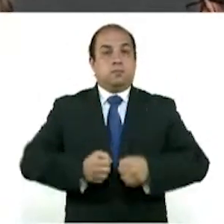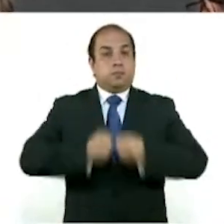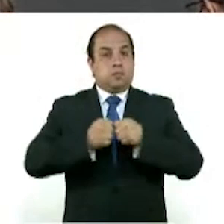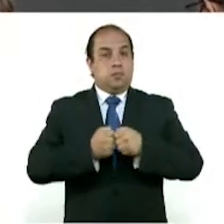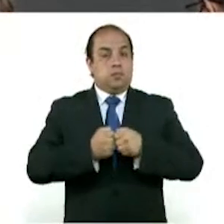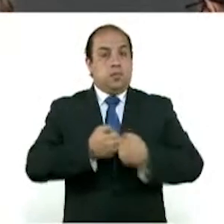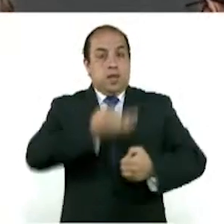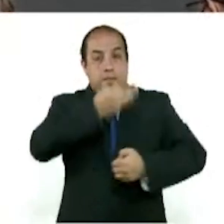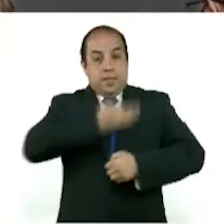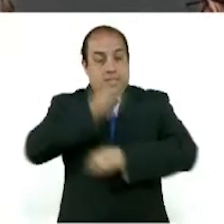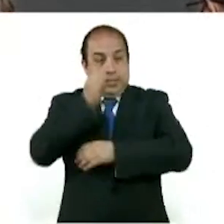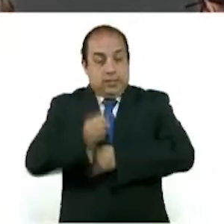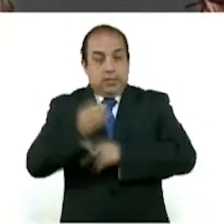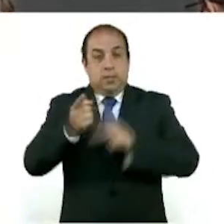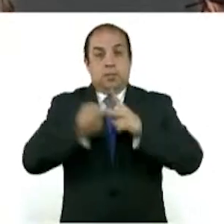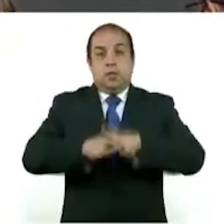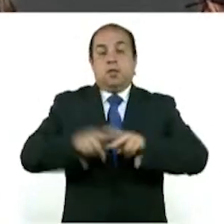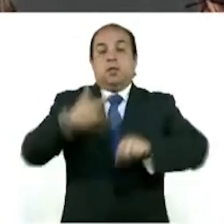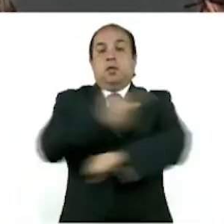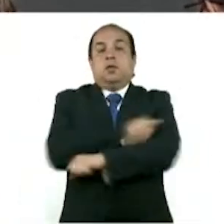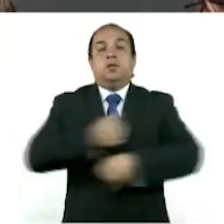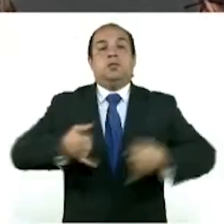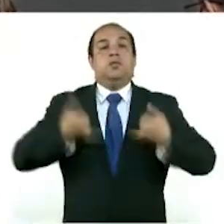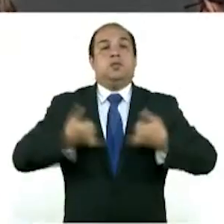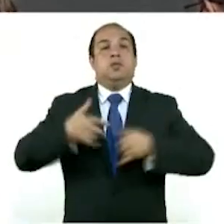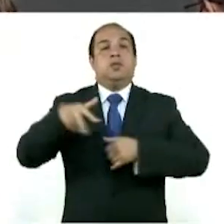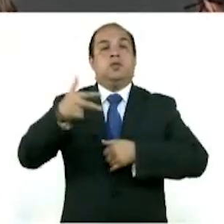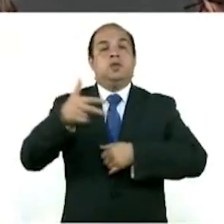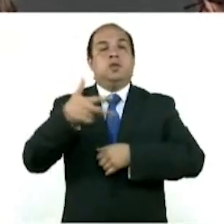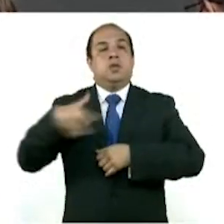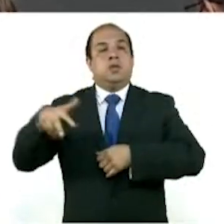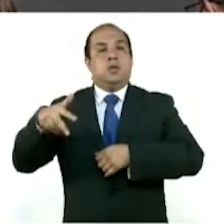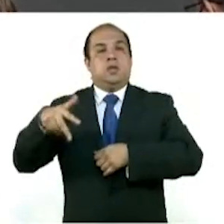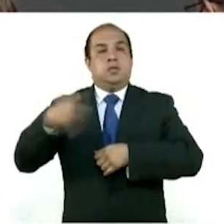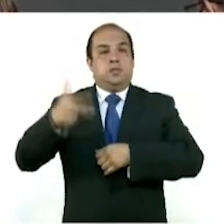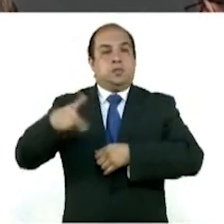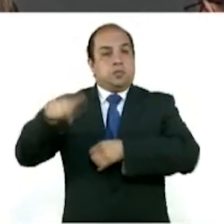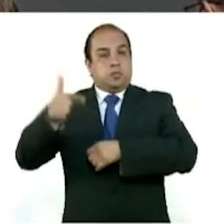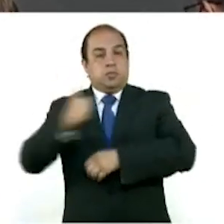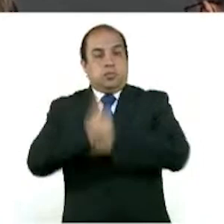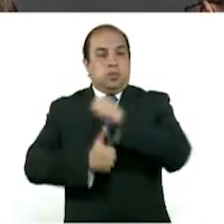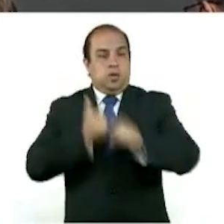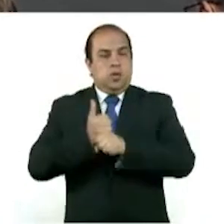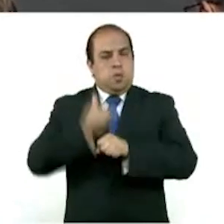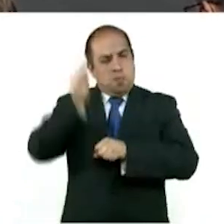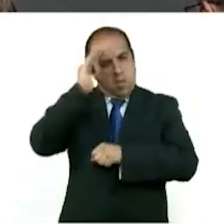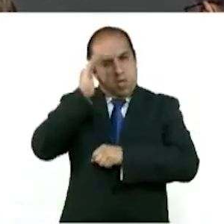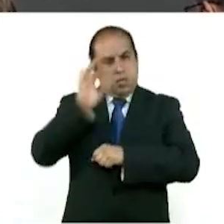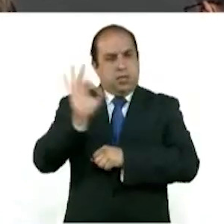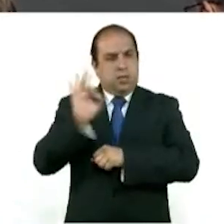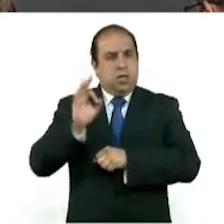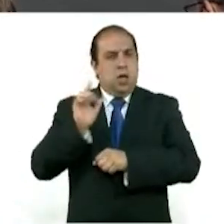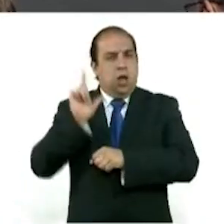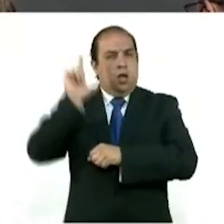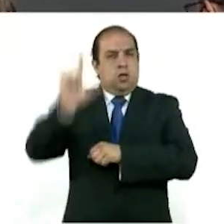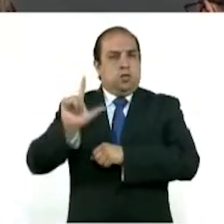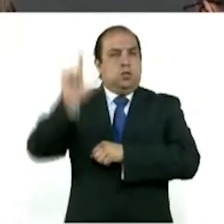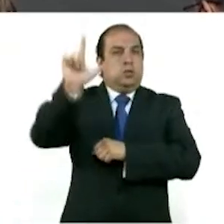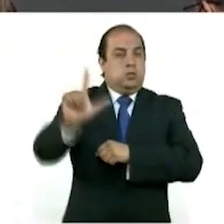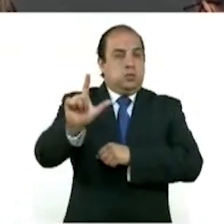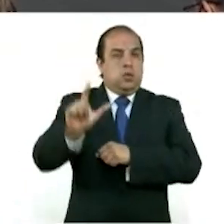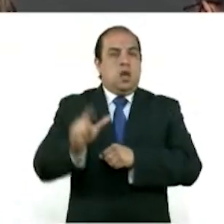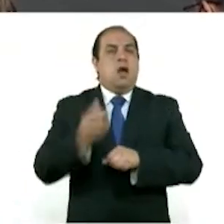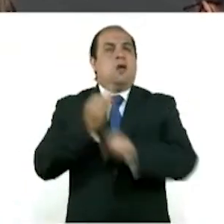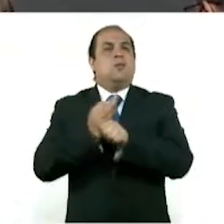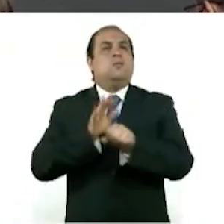digital destacó que ahora el procedimiento a seguir es el registro de los menores de entre 12 y 13 años para conformar el